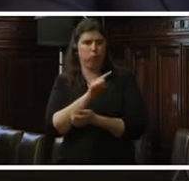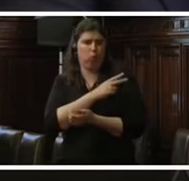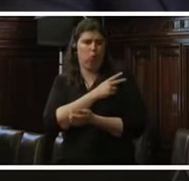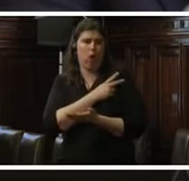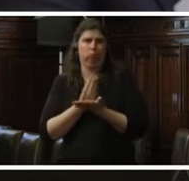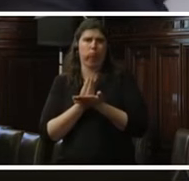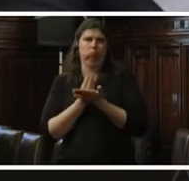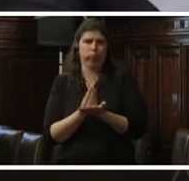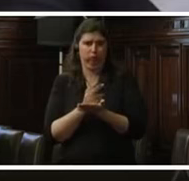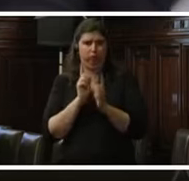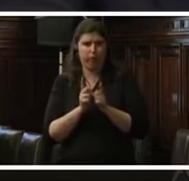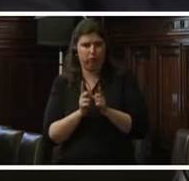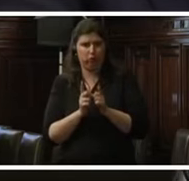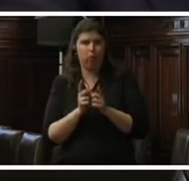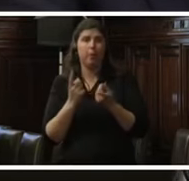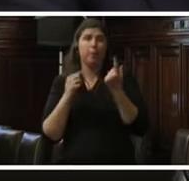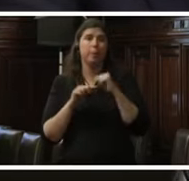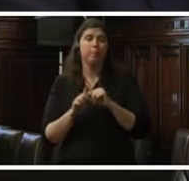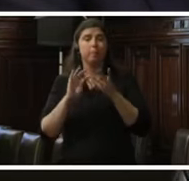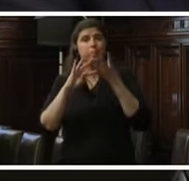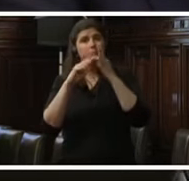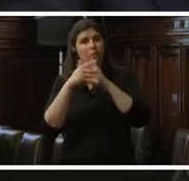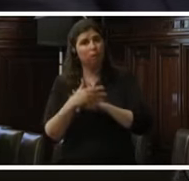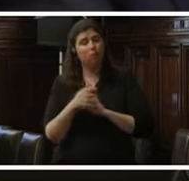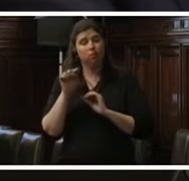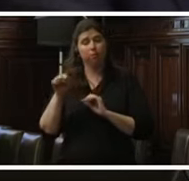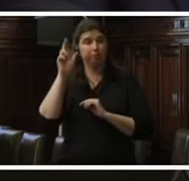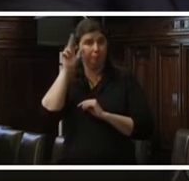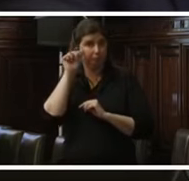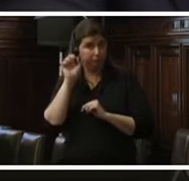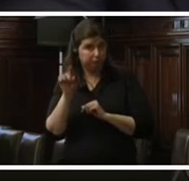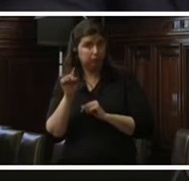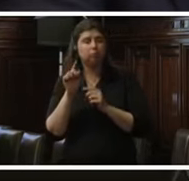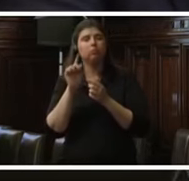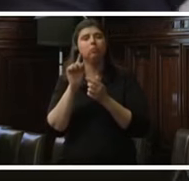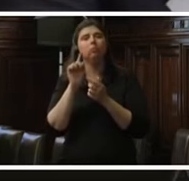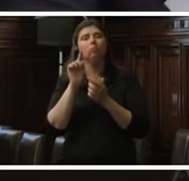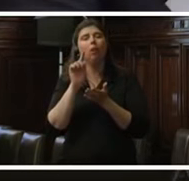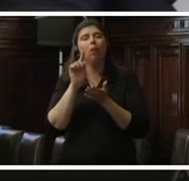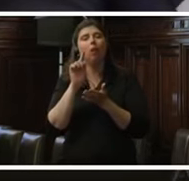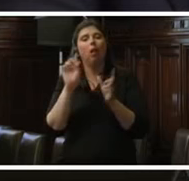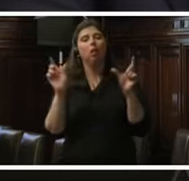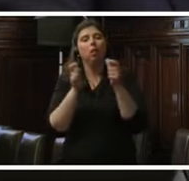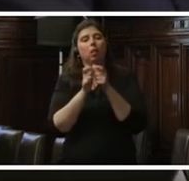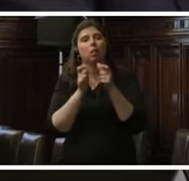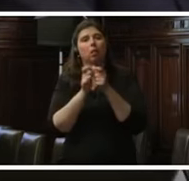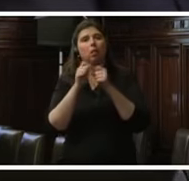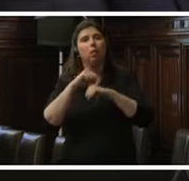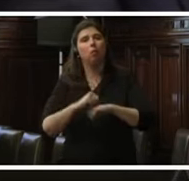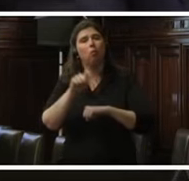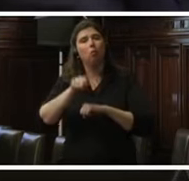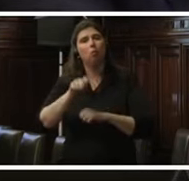De manera concreta, señalamos que en el caso peruano, la independencia del Tribunal Constitucional viene siendo